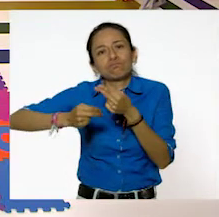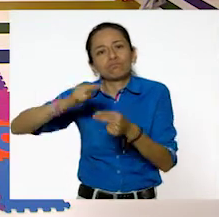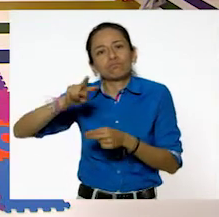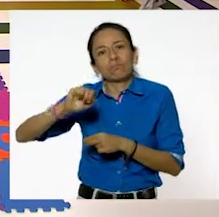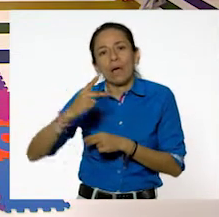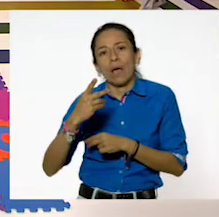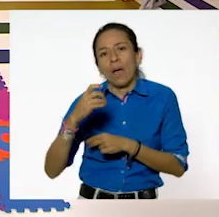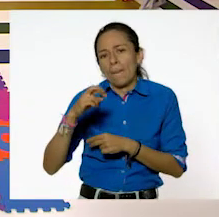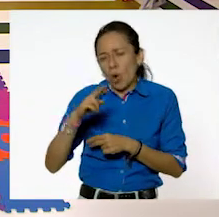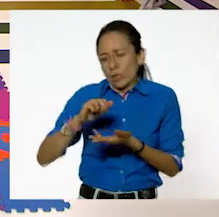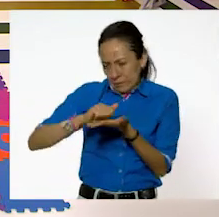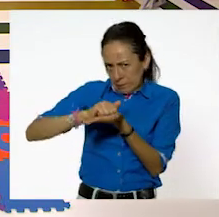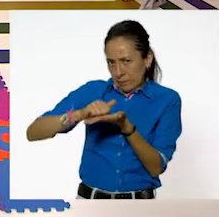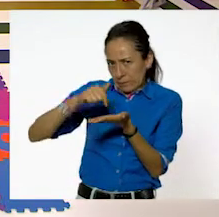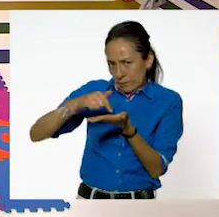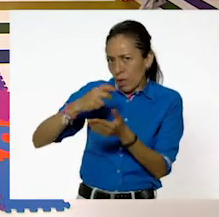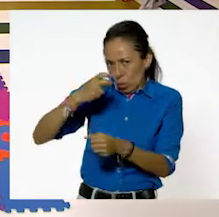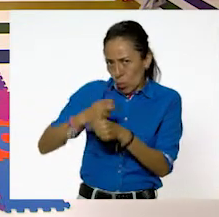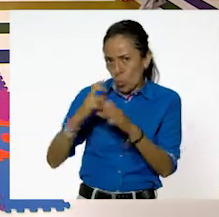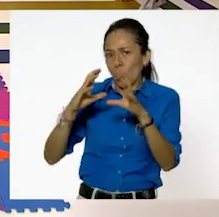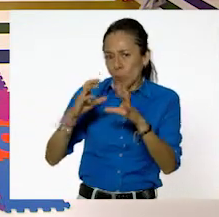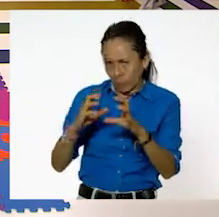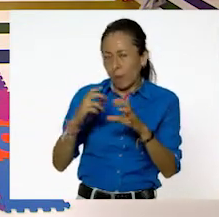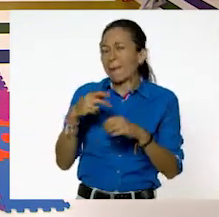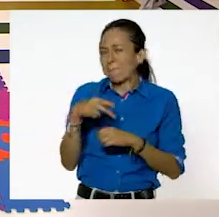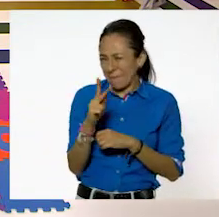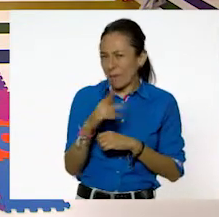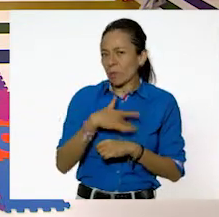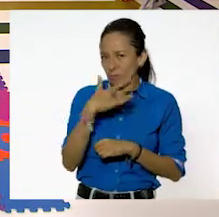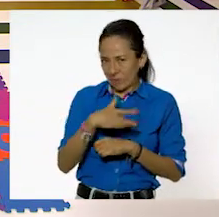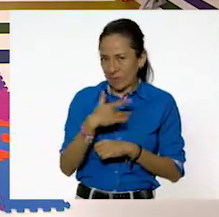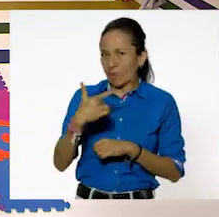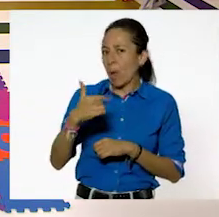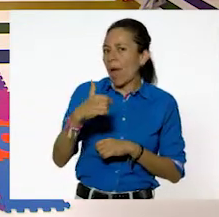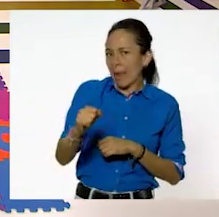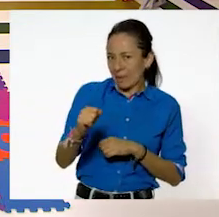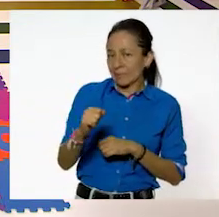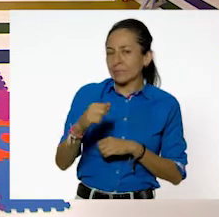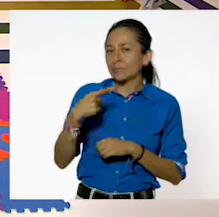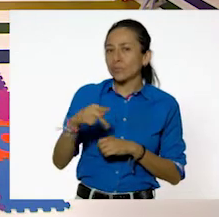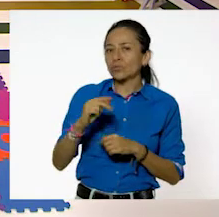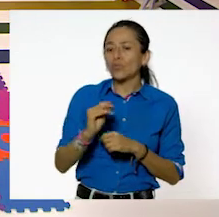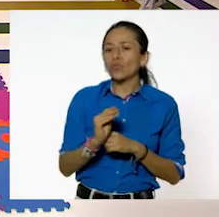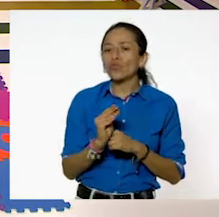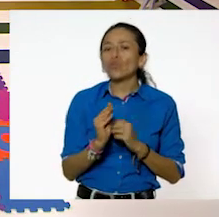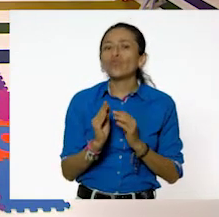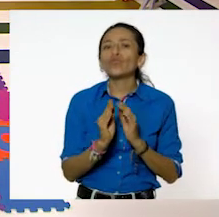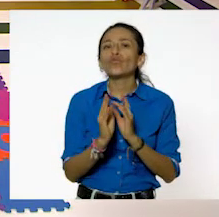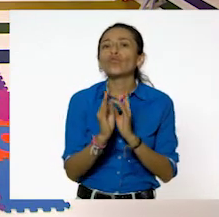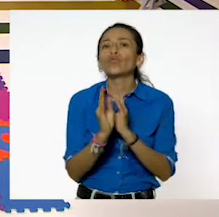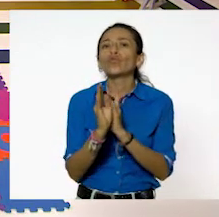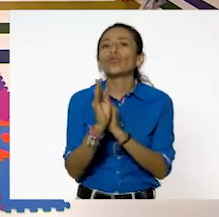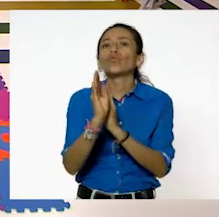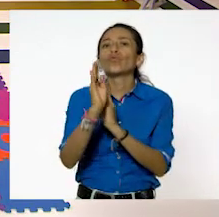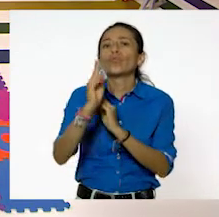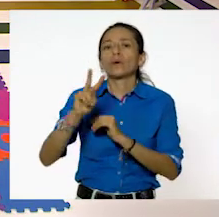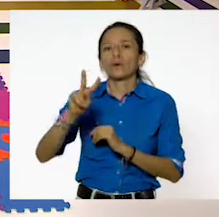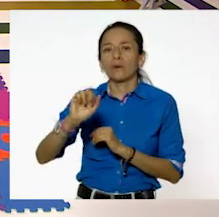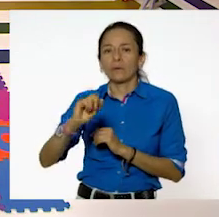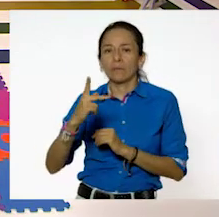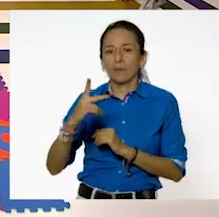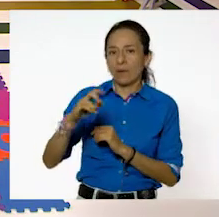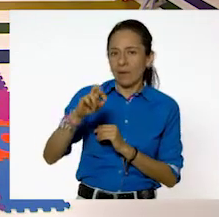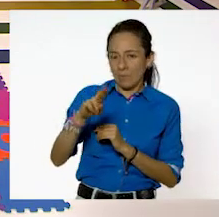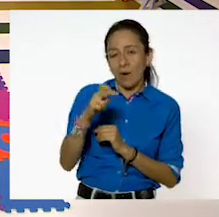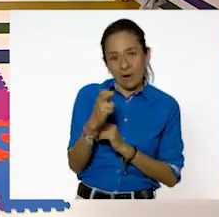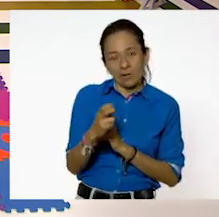sólida, yo creo que podemos ponerla en el gaseoso por el vapor que está saliendo de la plancha. De hecho, por ejemplo, con este vapor